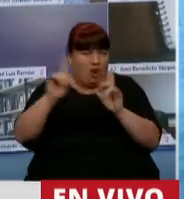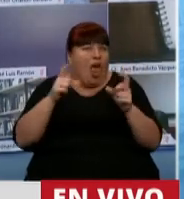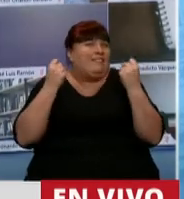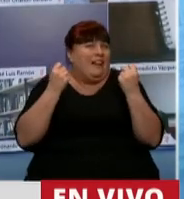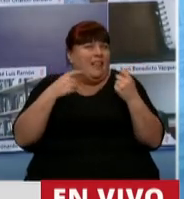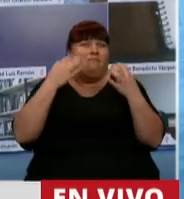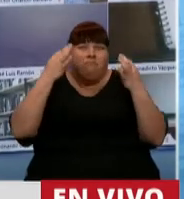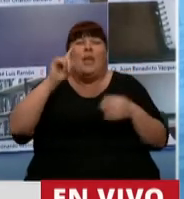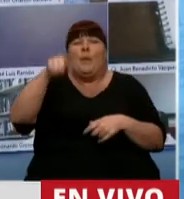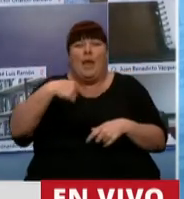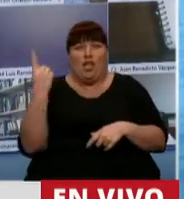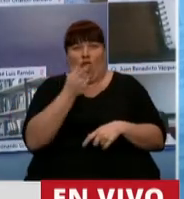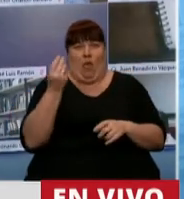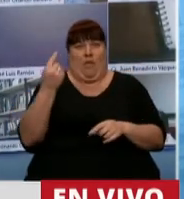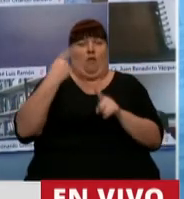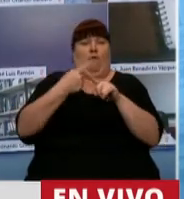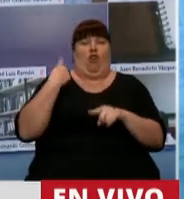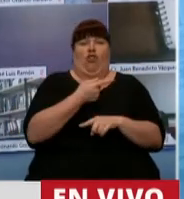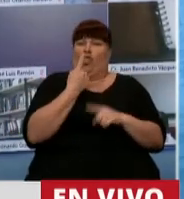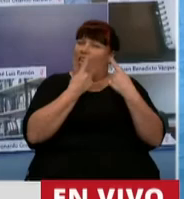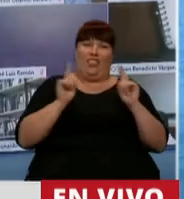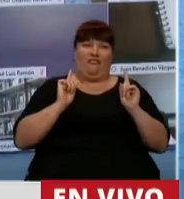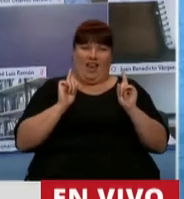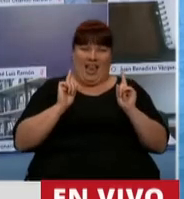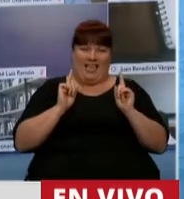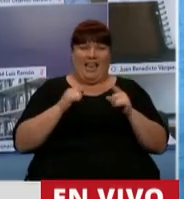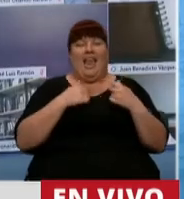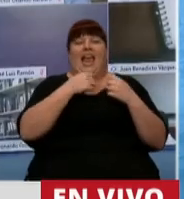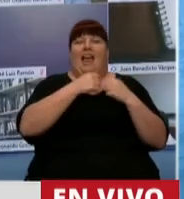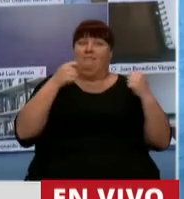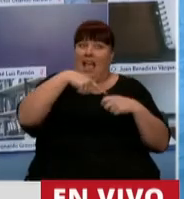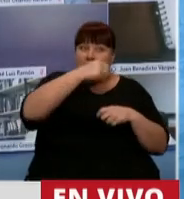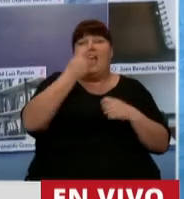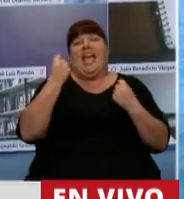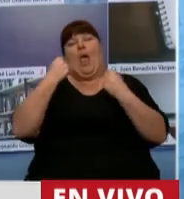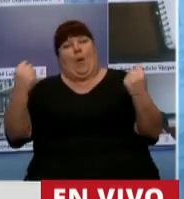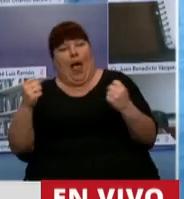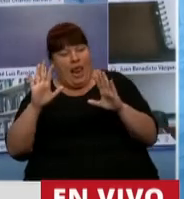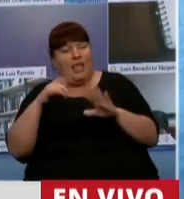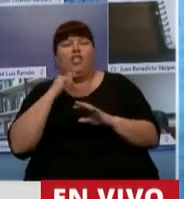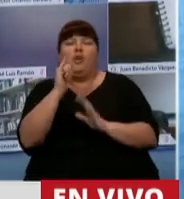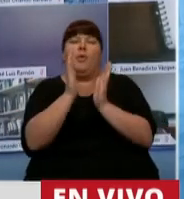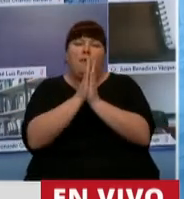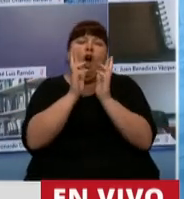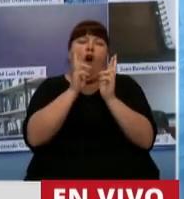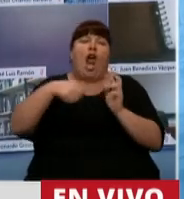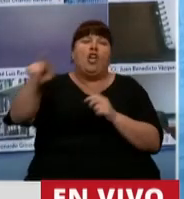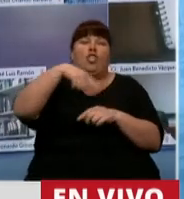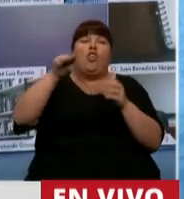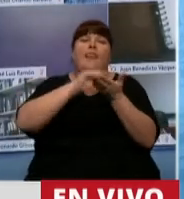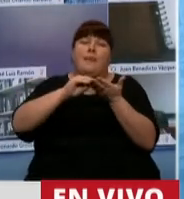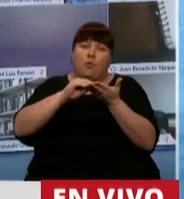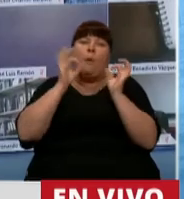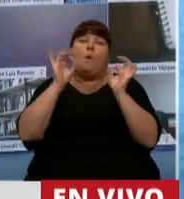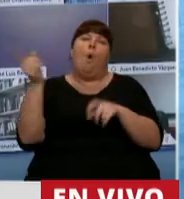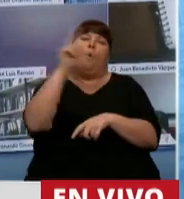valientes, nos hace justamente temerarios, que es muy distinto ser temerario que ser valiente. Así que yo les pido, les deseo a todos los diputados el